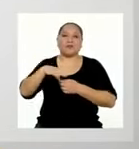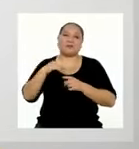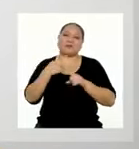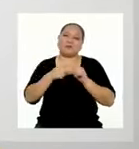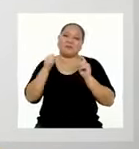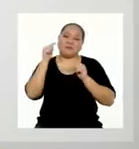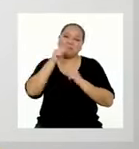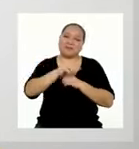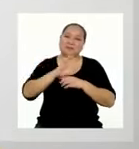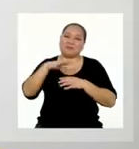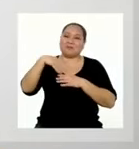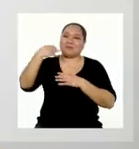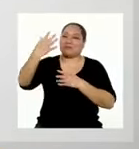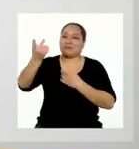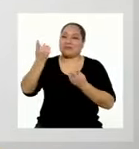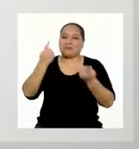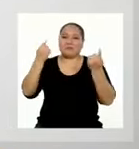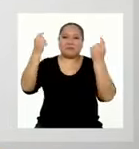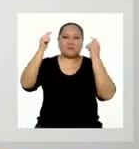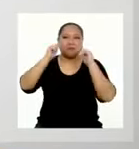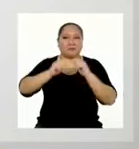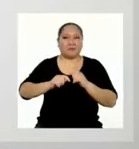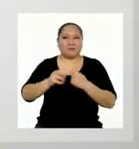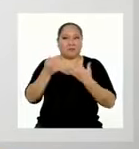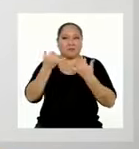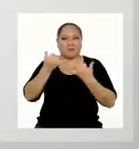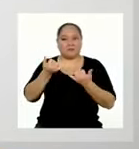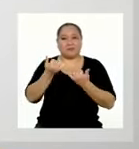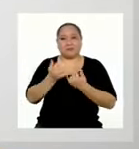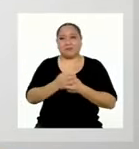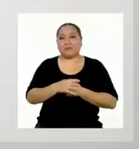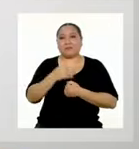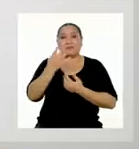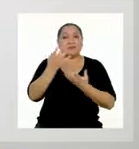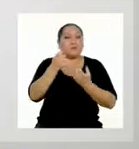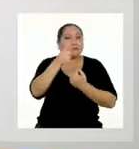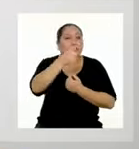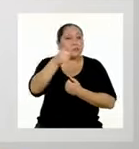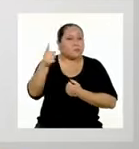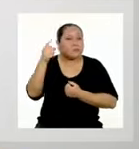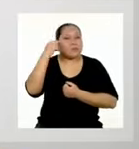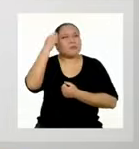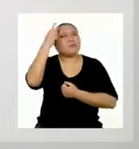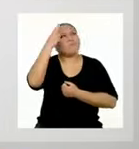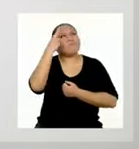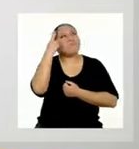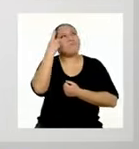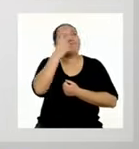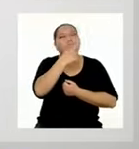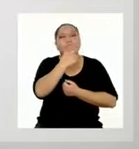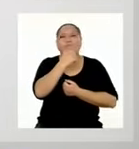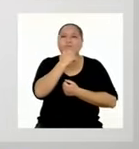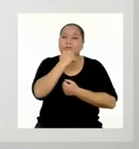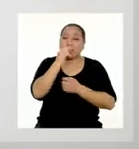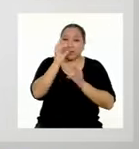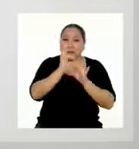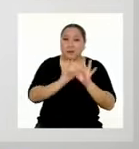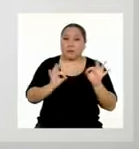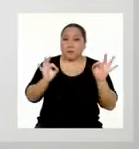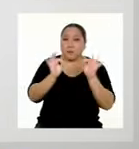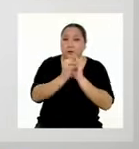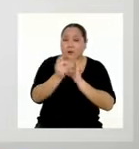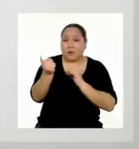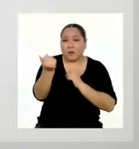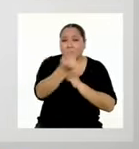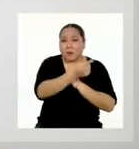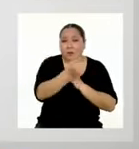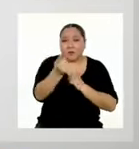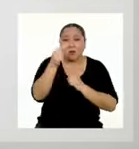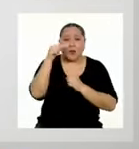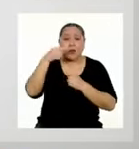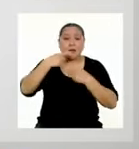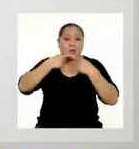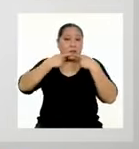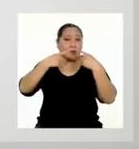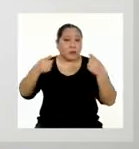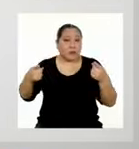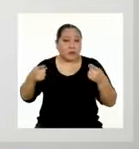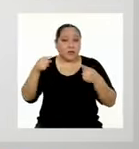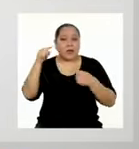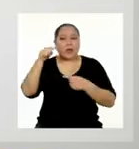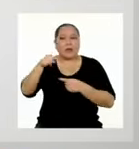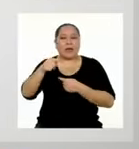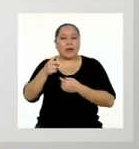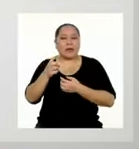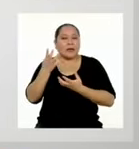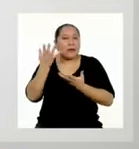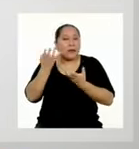en el siguiente bloque. Mientras tanto, quiero que reflexionen. ¿Qué tan importante es para ustedes que este mensaje que